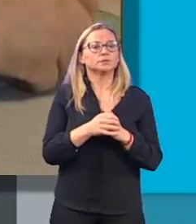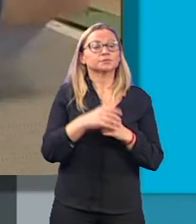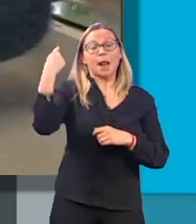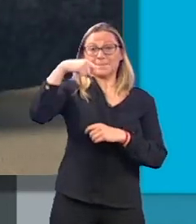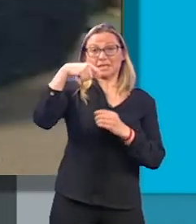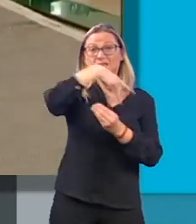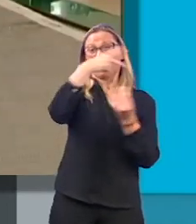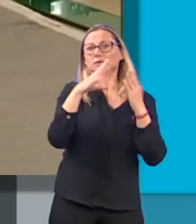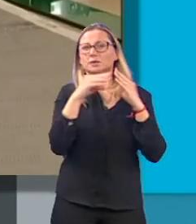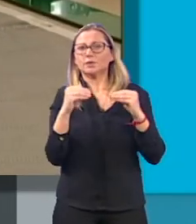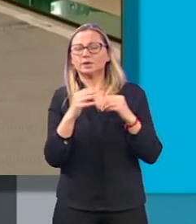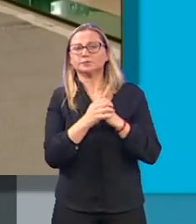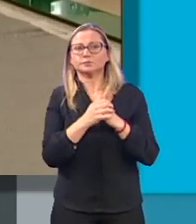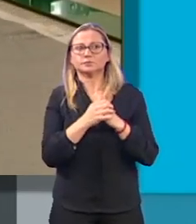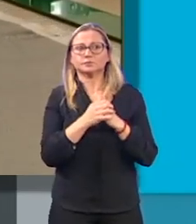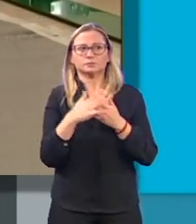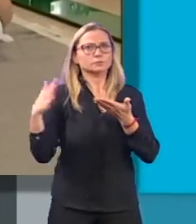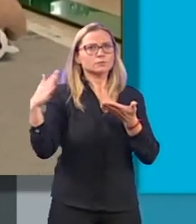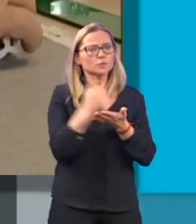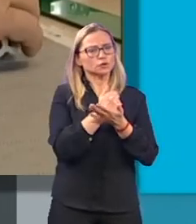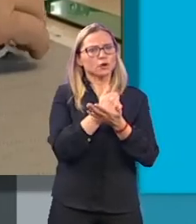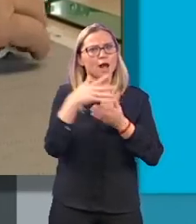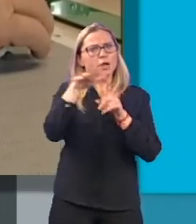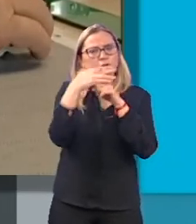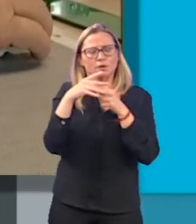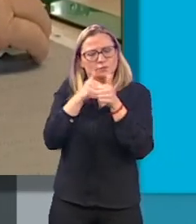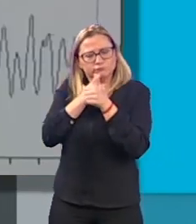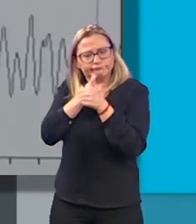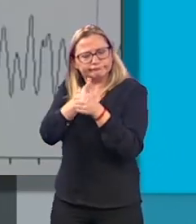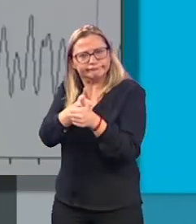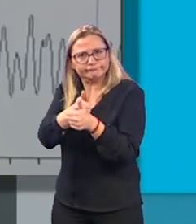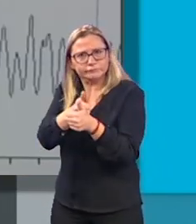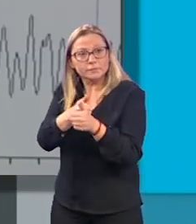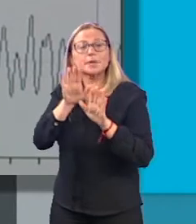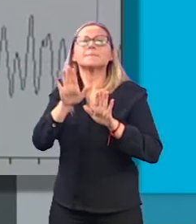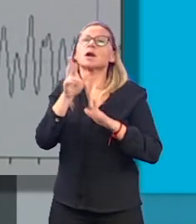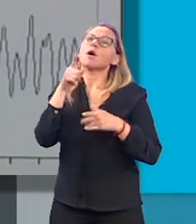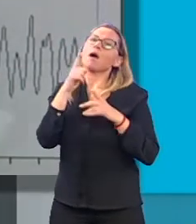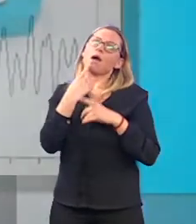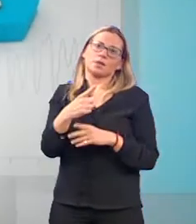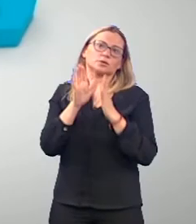ha reiterado que están siguiendo toda la situación con preocupación y al mismo tiempo ha pedido serenidad.